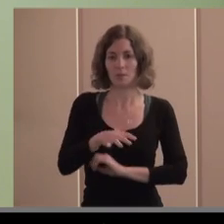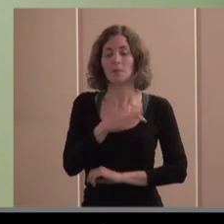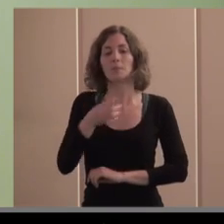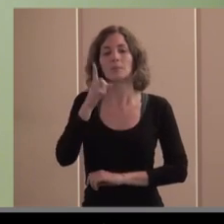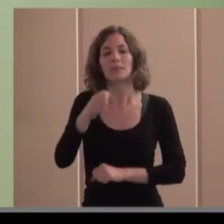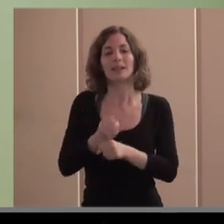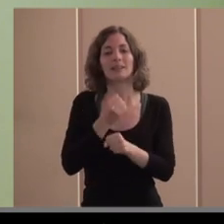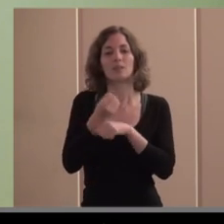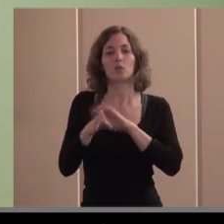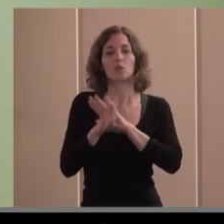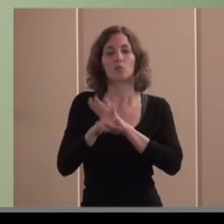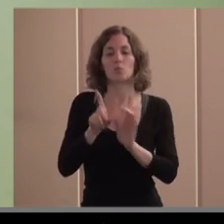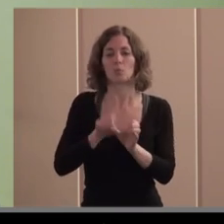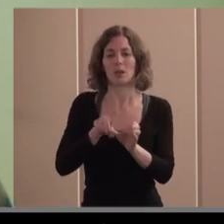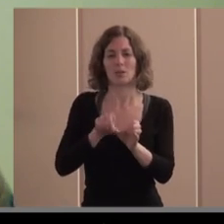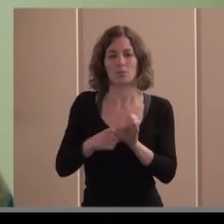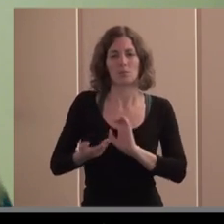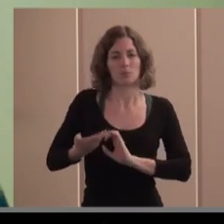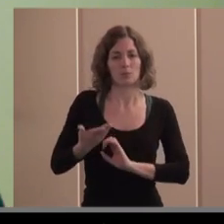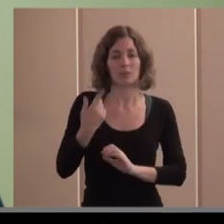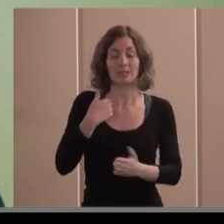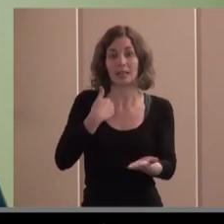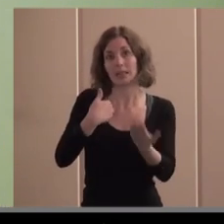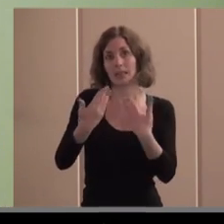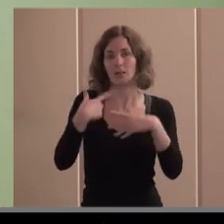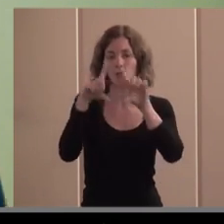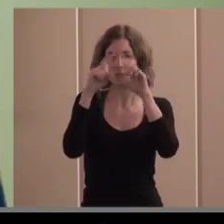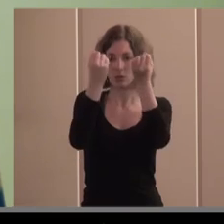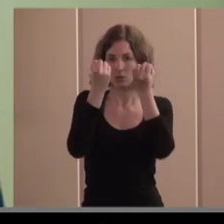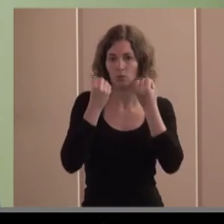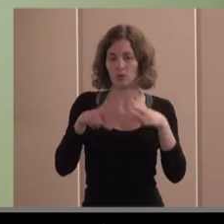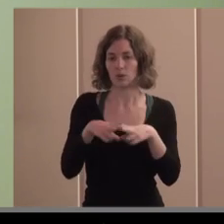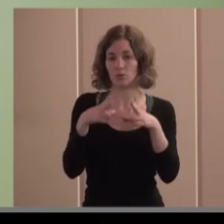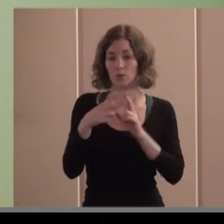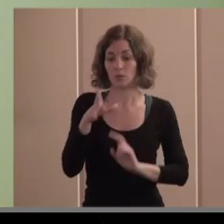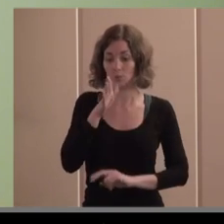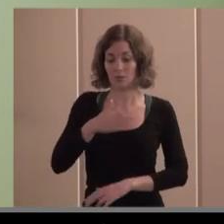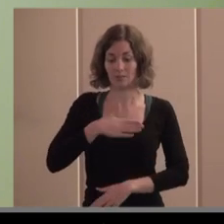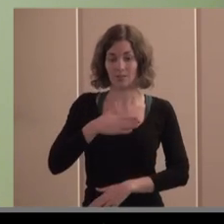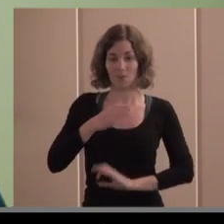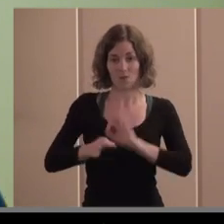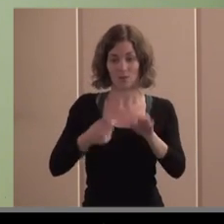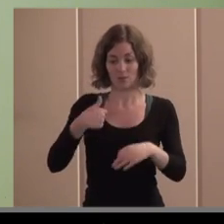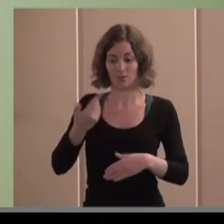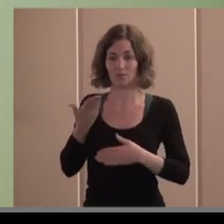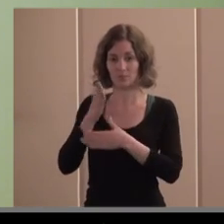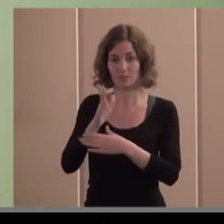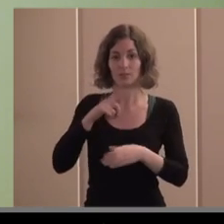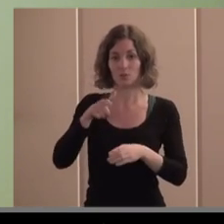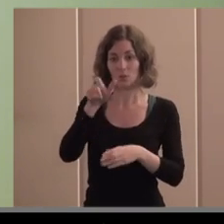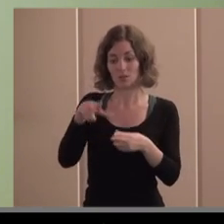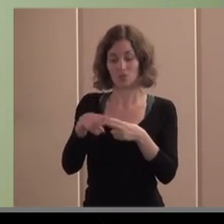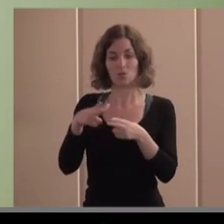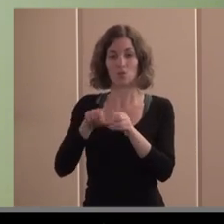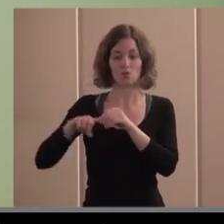participación en el diálogo institucional y social que es lo que hace realmente la organización a la que represento y todos los socios de CEPES en